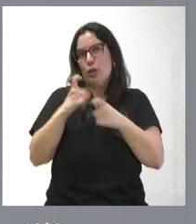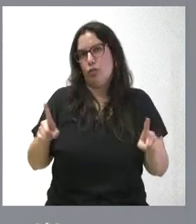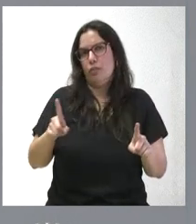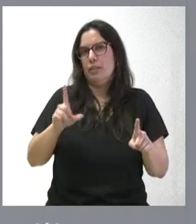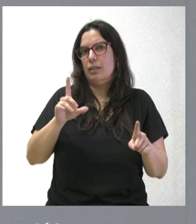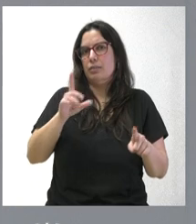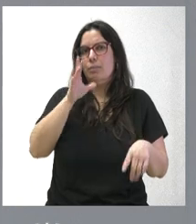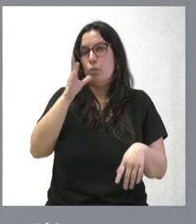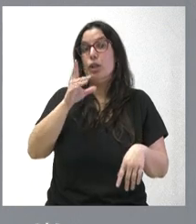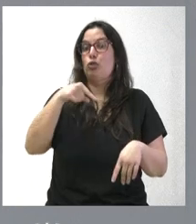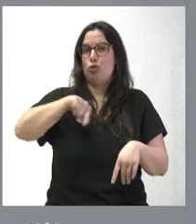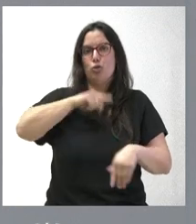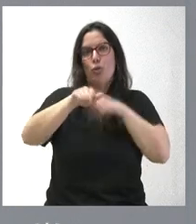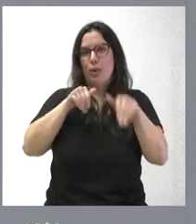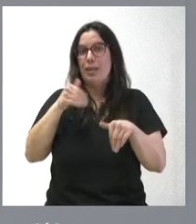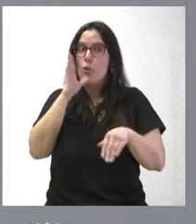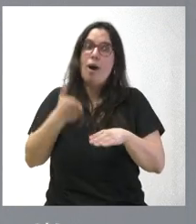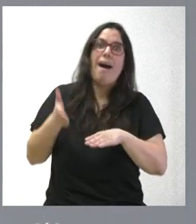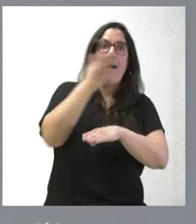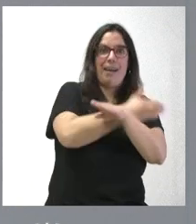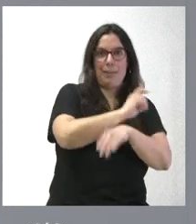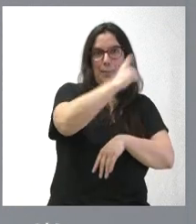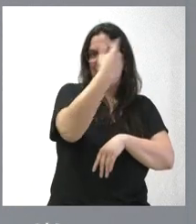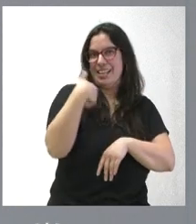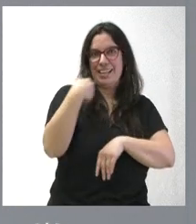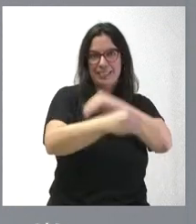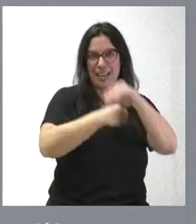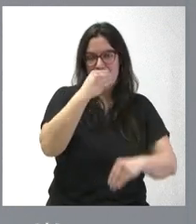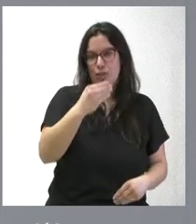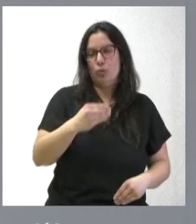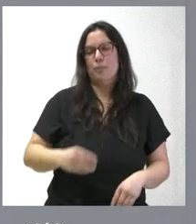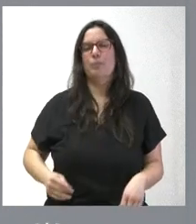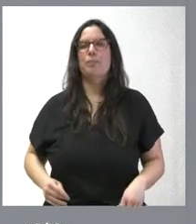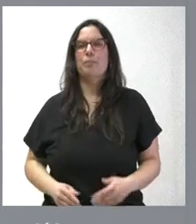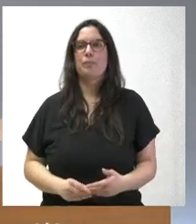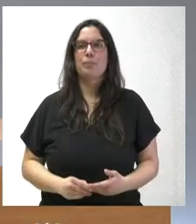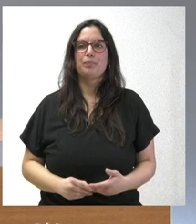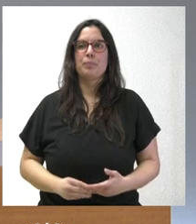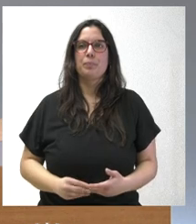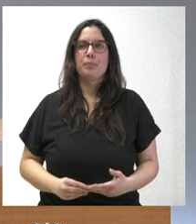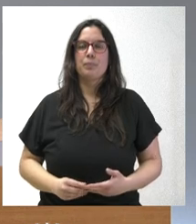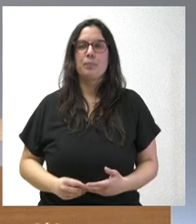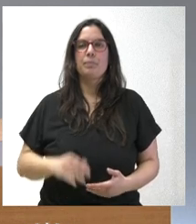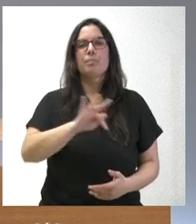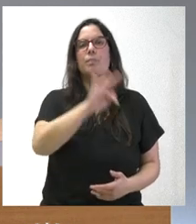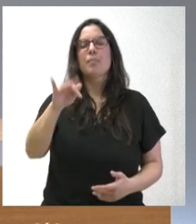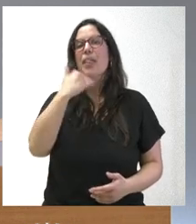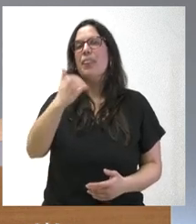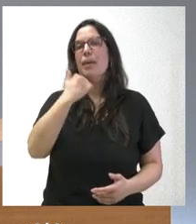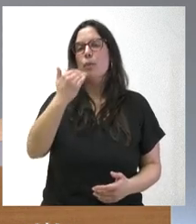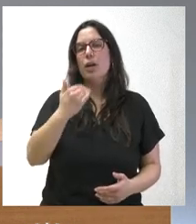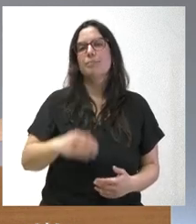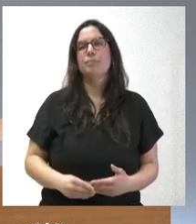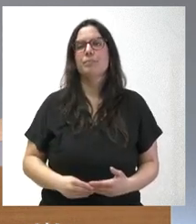tanto, no se ha producido esta convocatoria porque se había producido con carácter previo dentro de los plazos ordinarios. En Zamora tenemos,